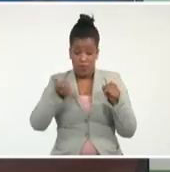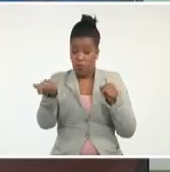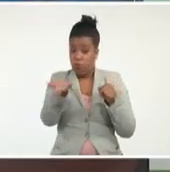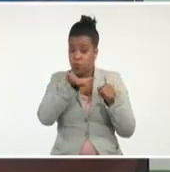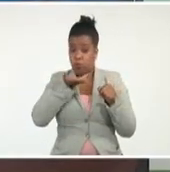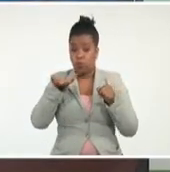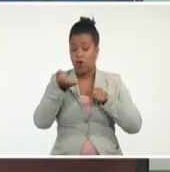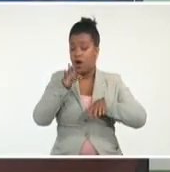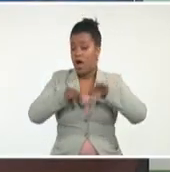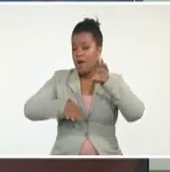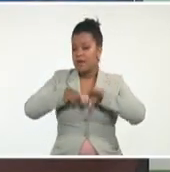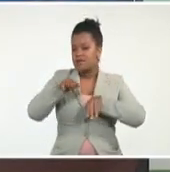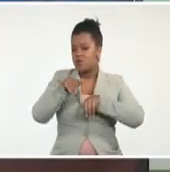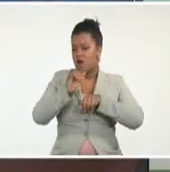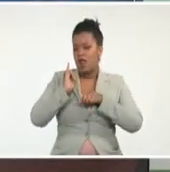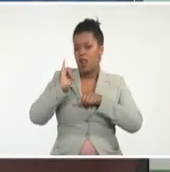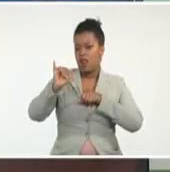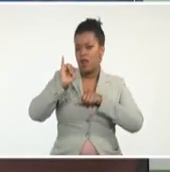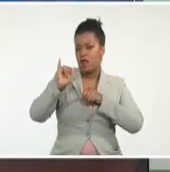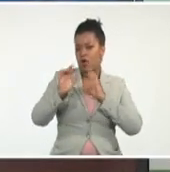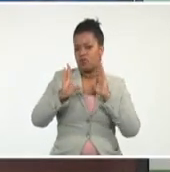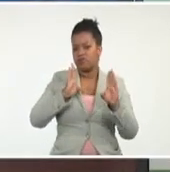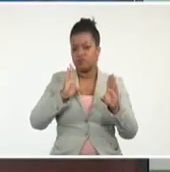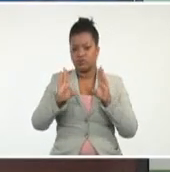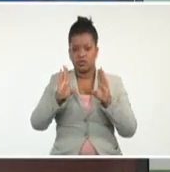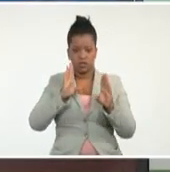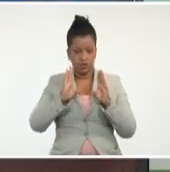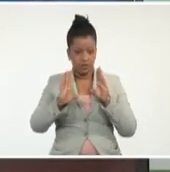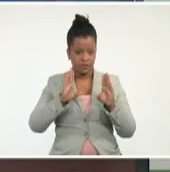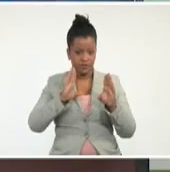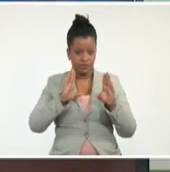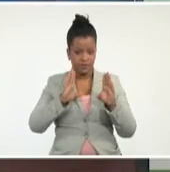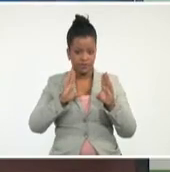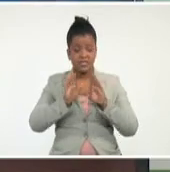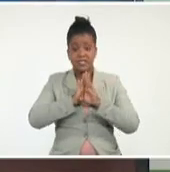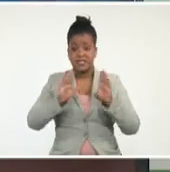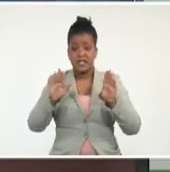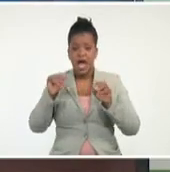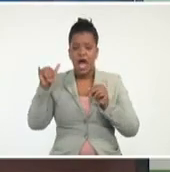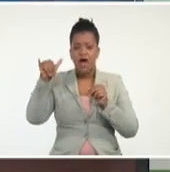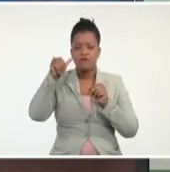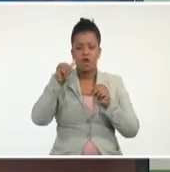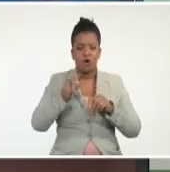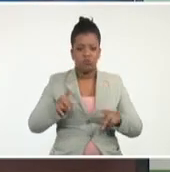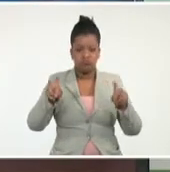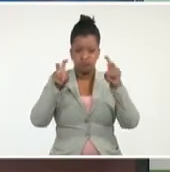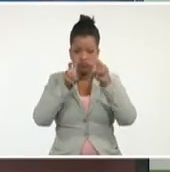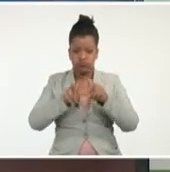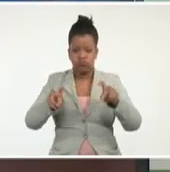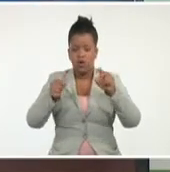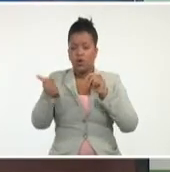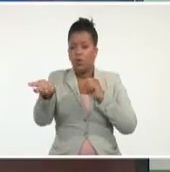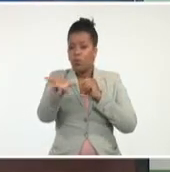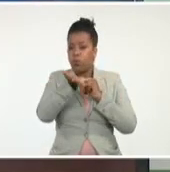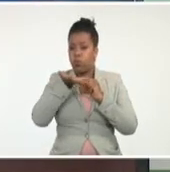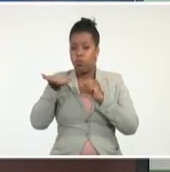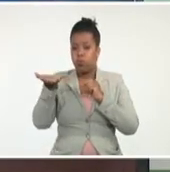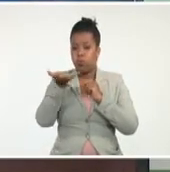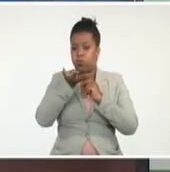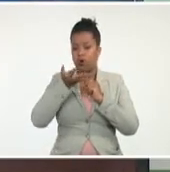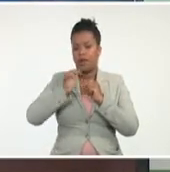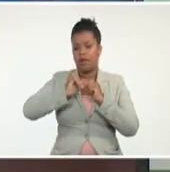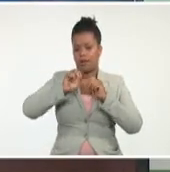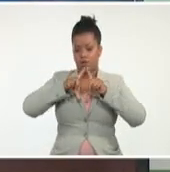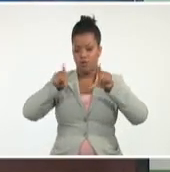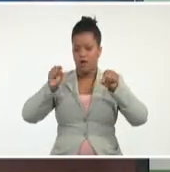muy lejos del centro. Por ejemplo, el avión de reconocimiento, los vientos más fuertes, los encontró al nordeste, y a muchos kilómetros